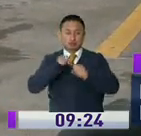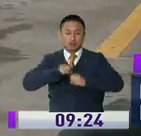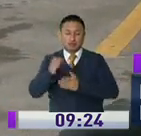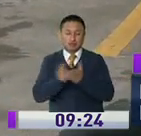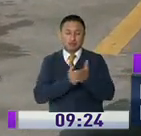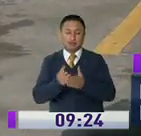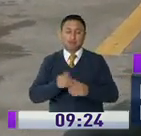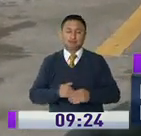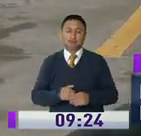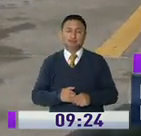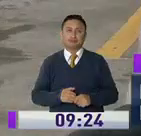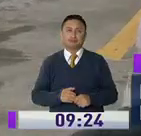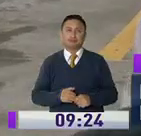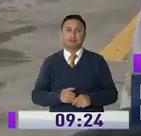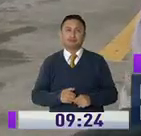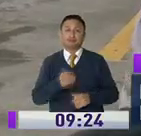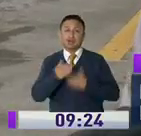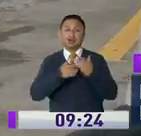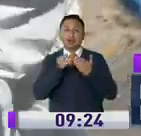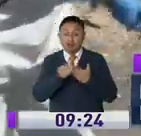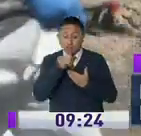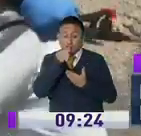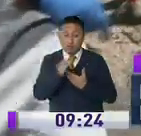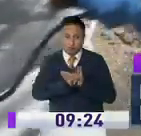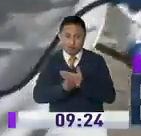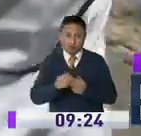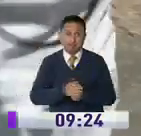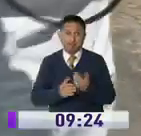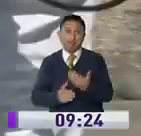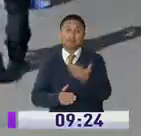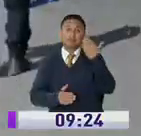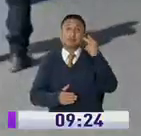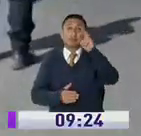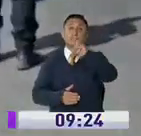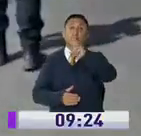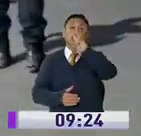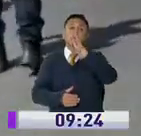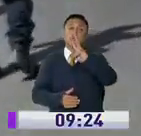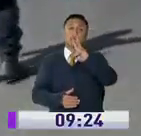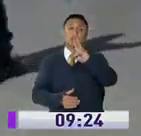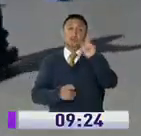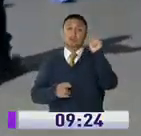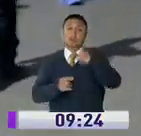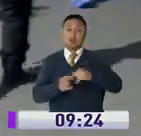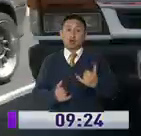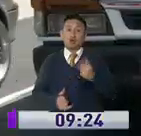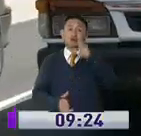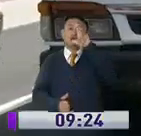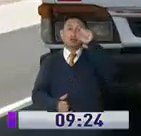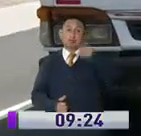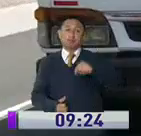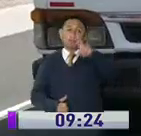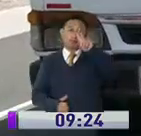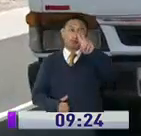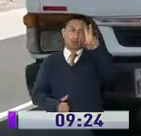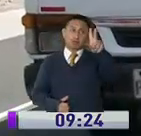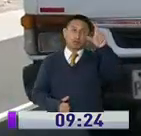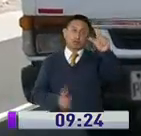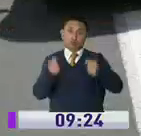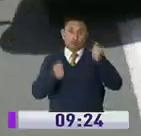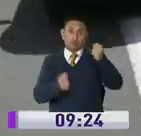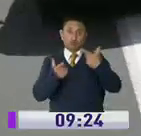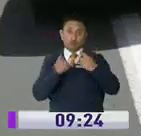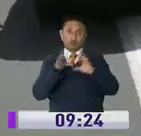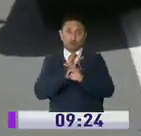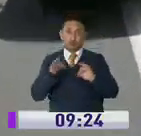que estos vehículos no se conviertan en puntos de contagio. Desde el pasado 26 de marzo hasta la fecha se han desinfectado 3.221 vehículos.